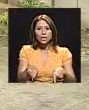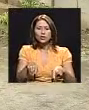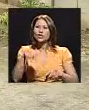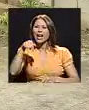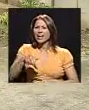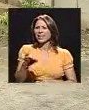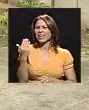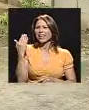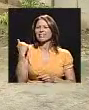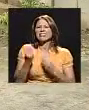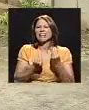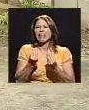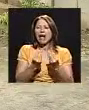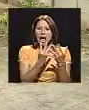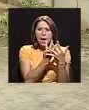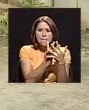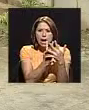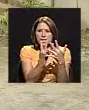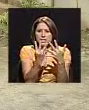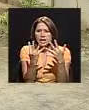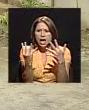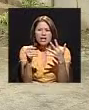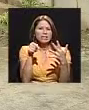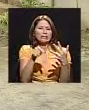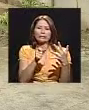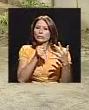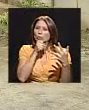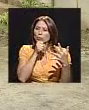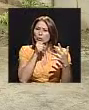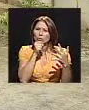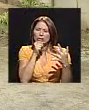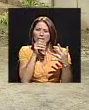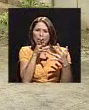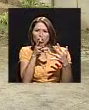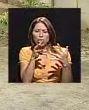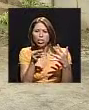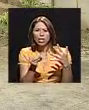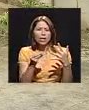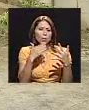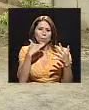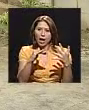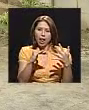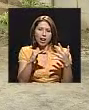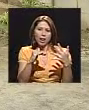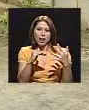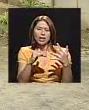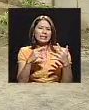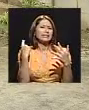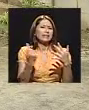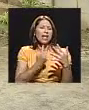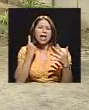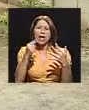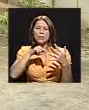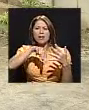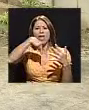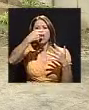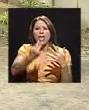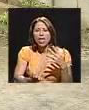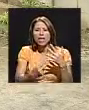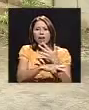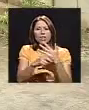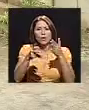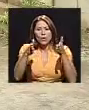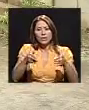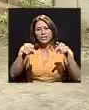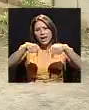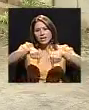era una malla. Ya esa malla estaba muy herrumbrada, muy oxidada, ya estaba muy mal. Constantemente se metían ladrones